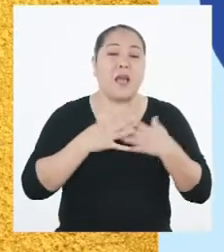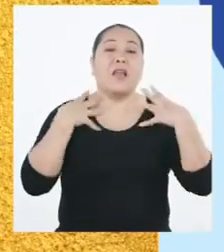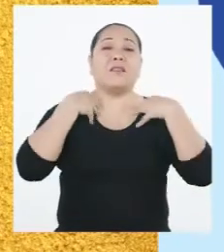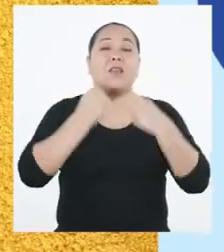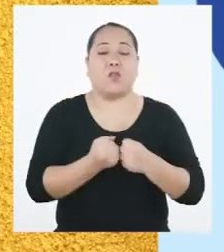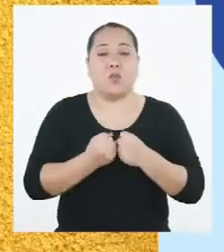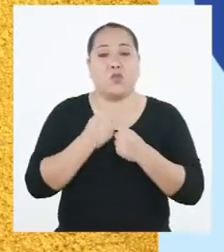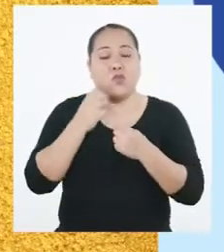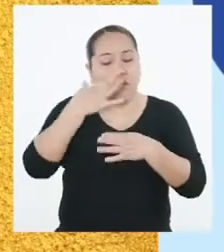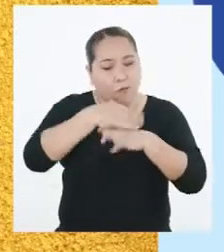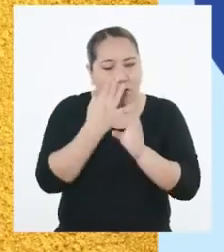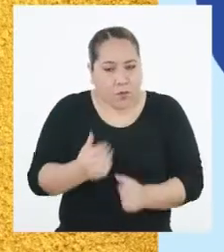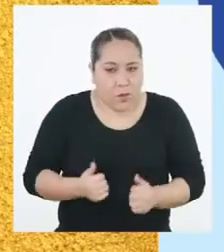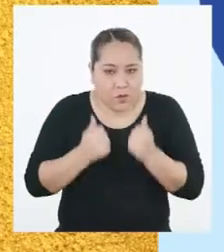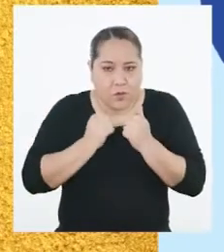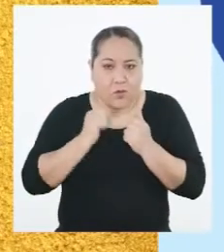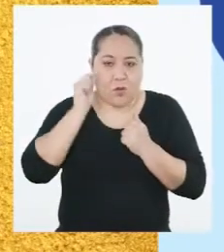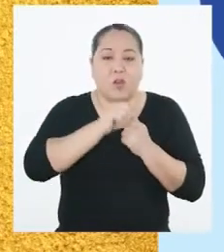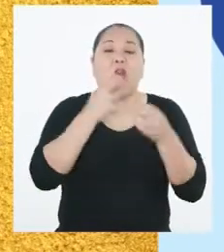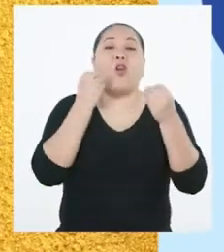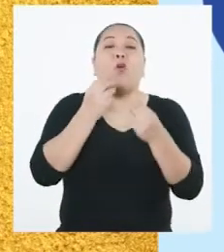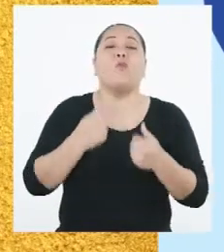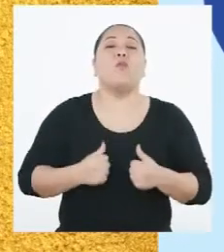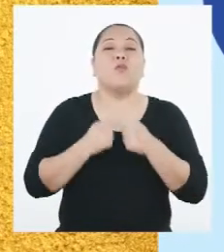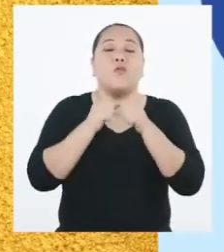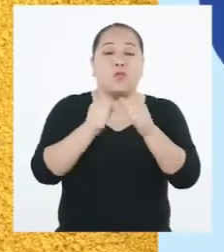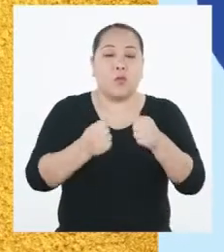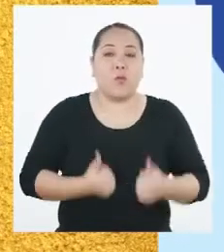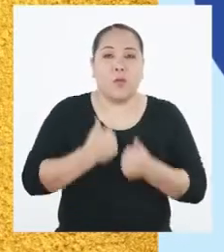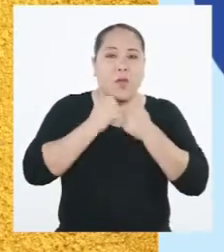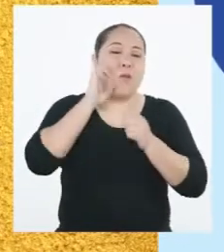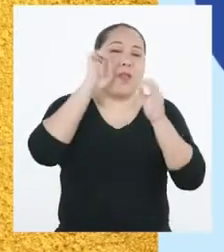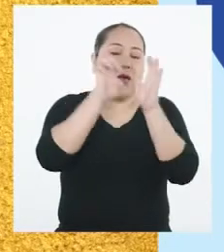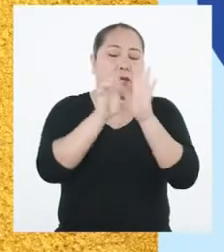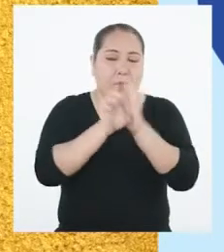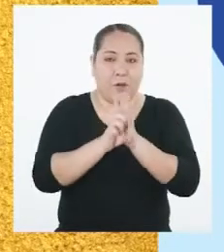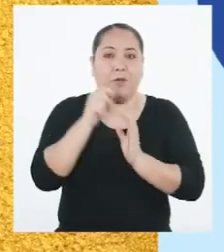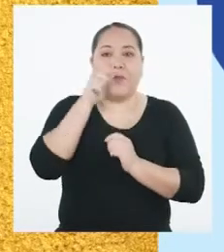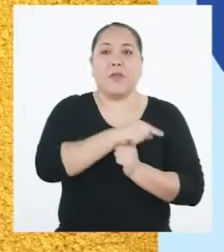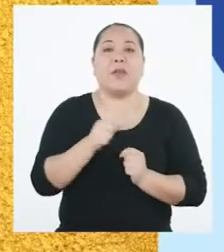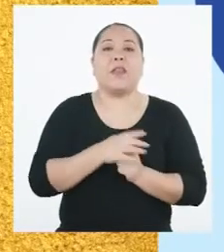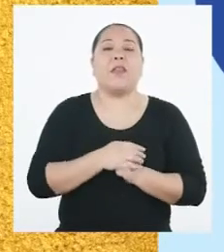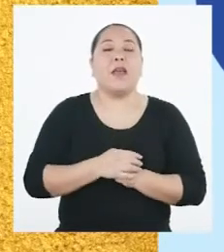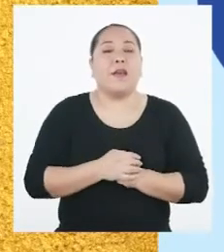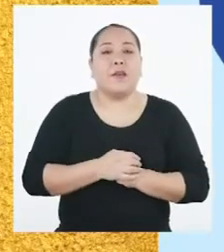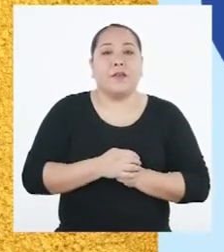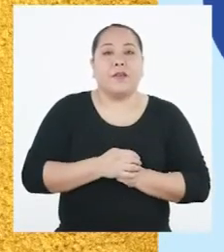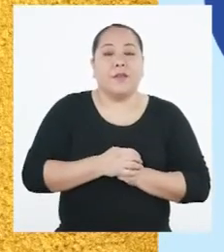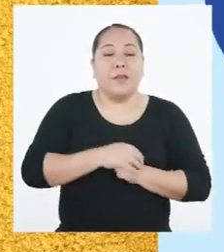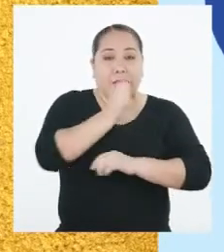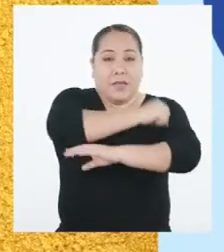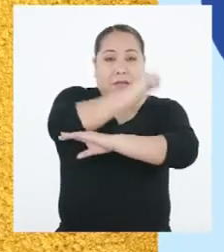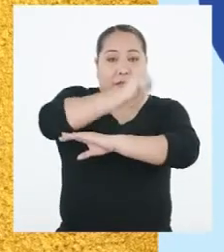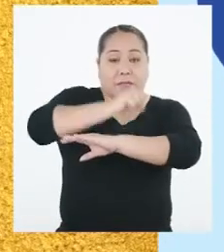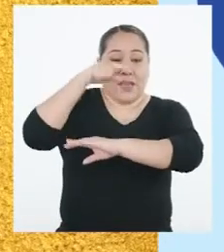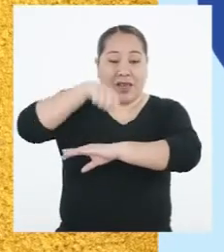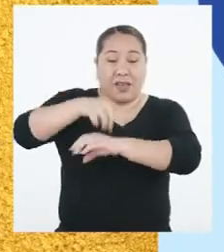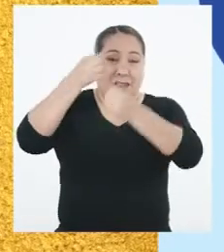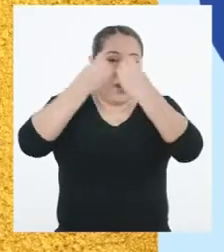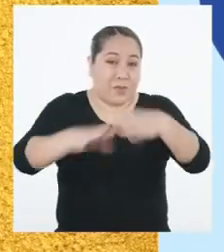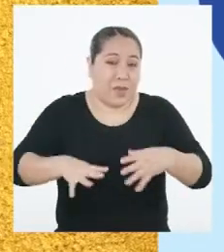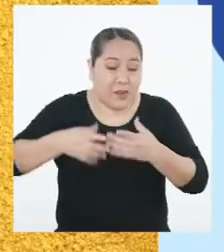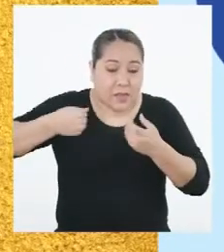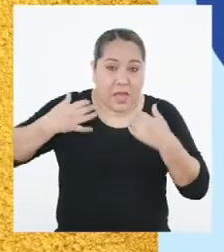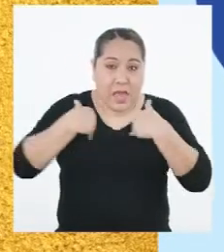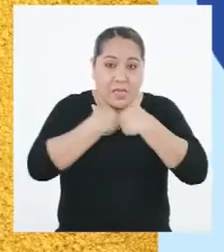salud, sus medios de vida y subsistencia. Por ejemplo, en la sierra, entre sus actividades principales se tiene la ganadería